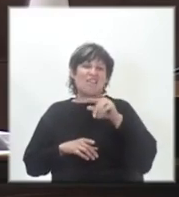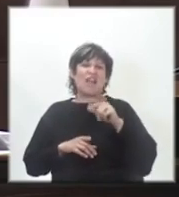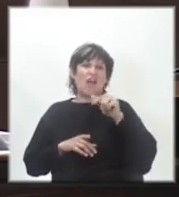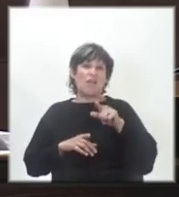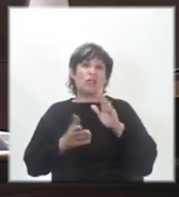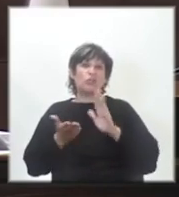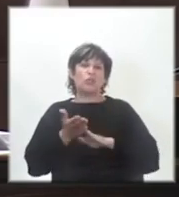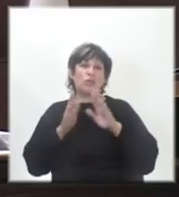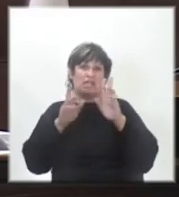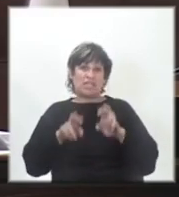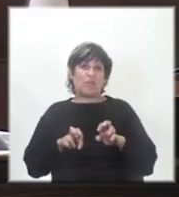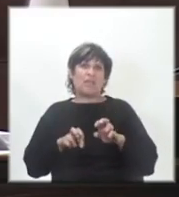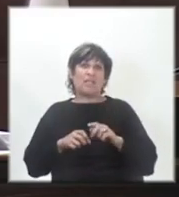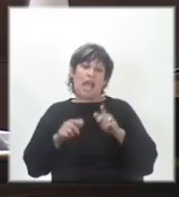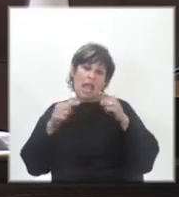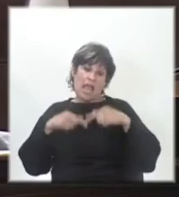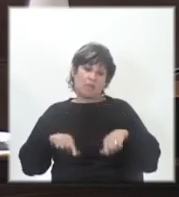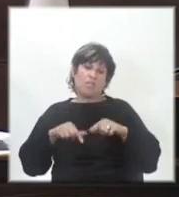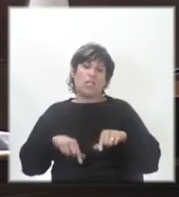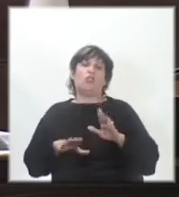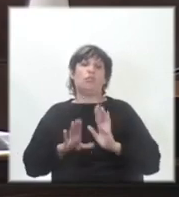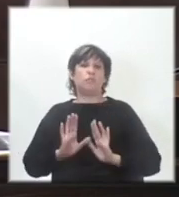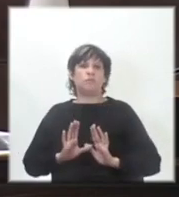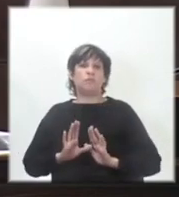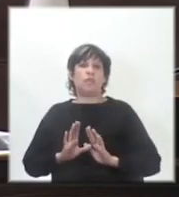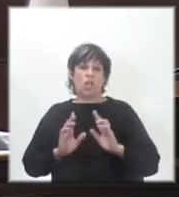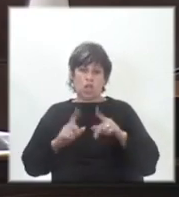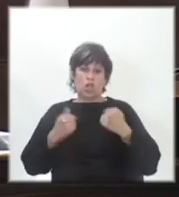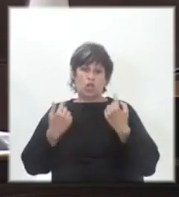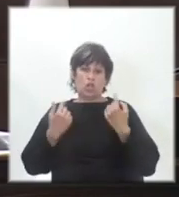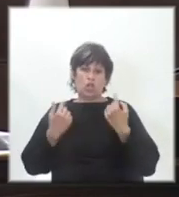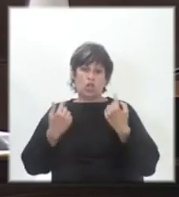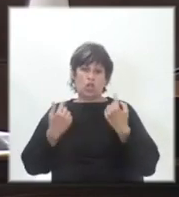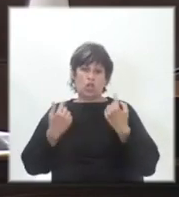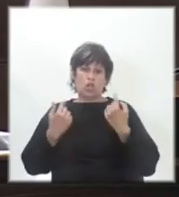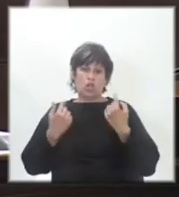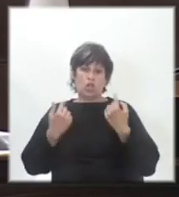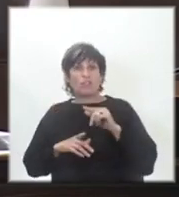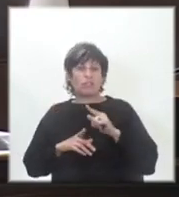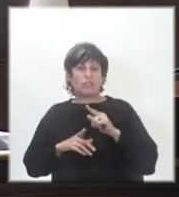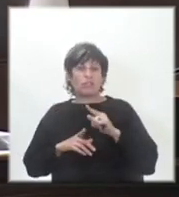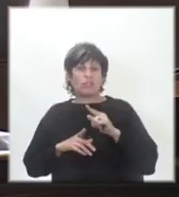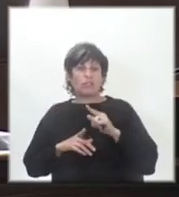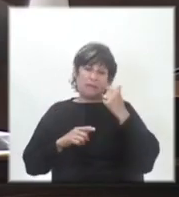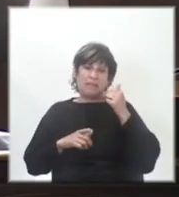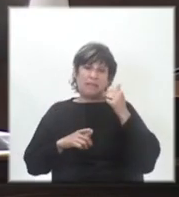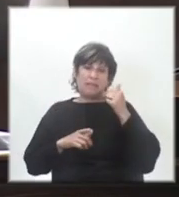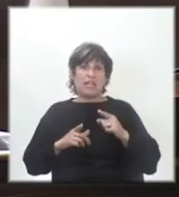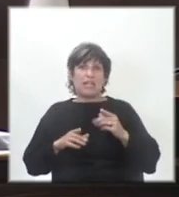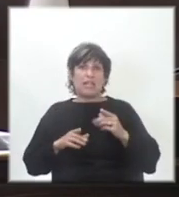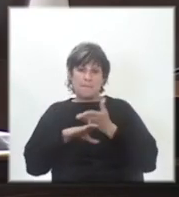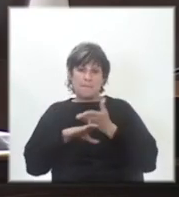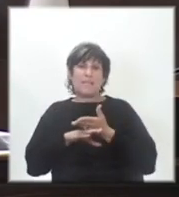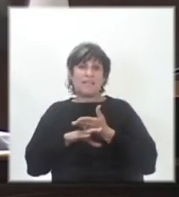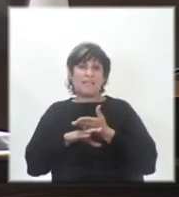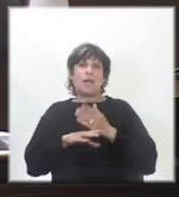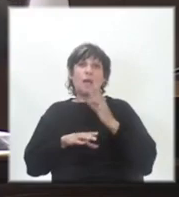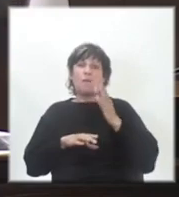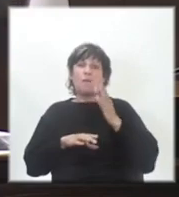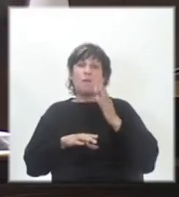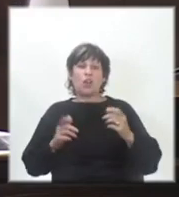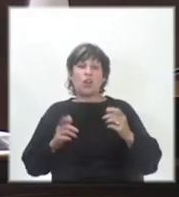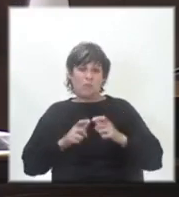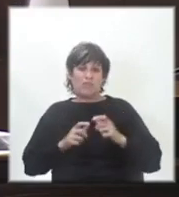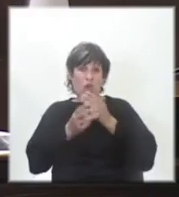era el ministro Jeber. Y nosotros, las dudas se nos generaron. Y pedimos esta interpelación, perdón, la Comisión